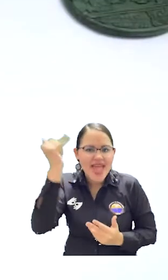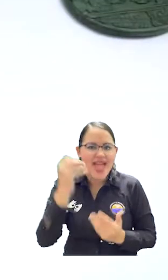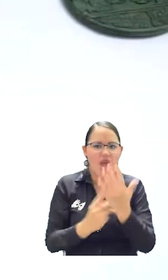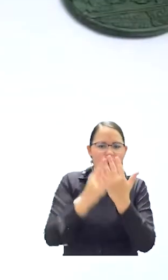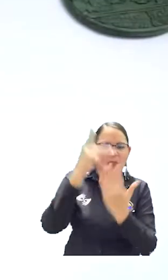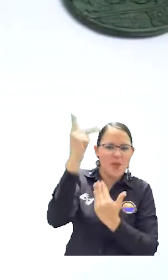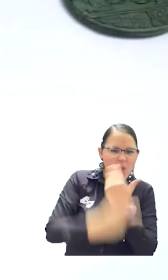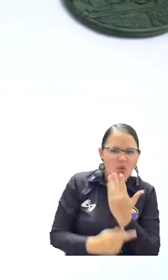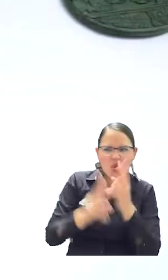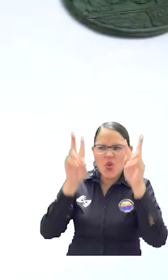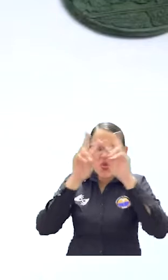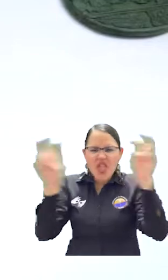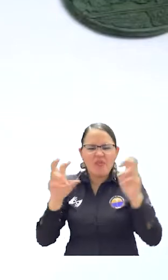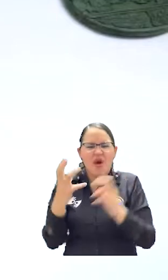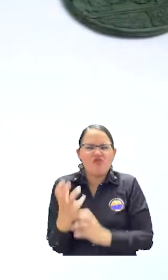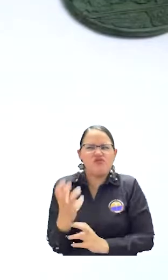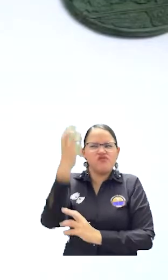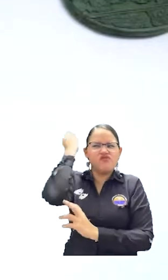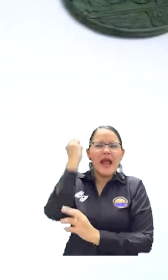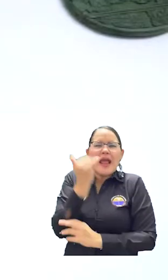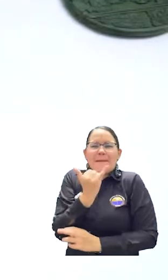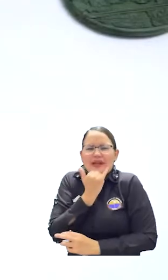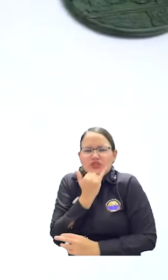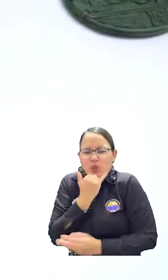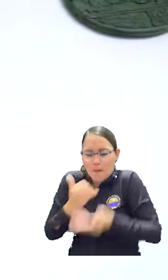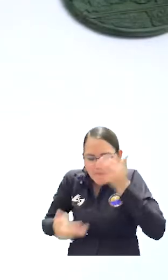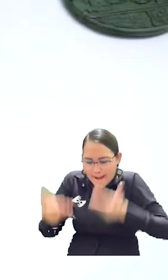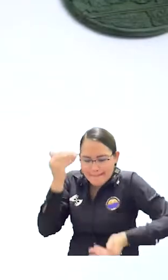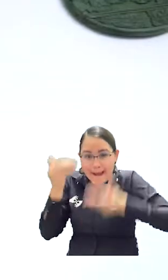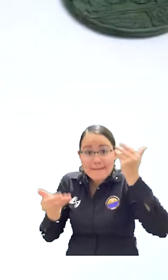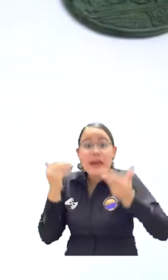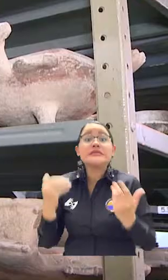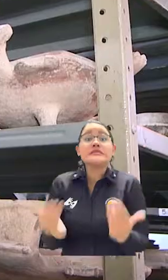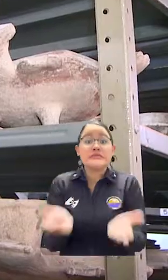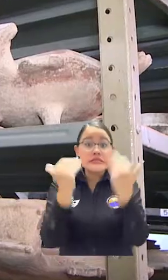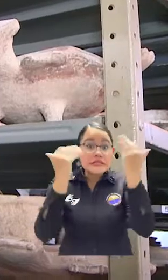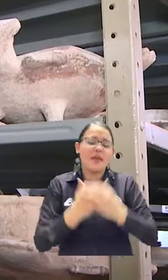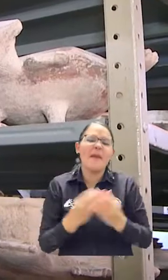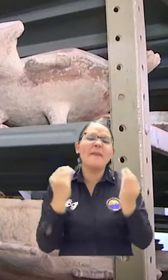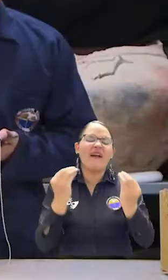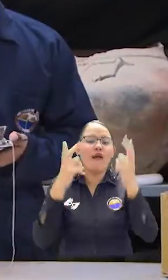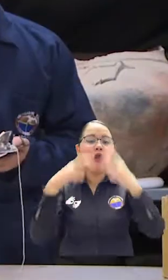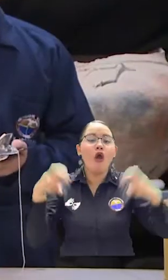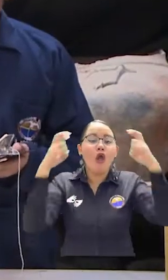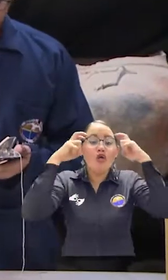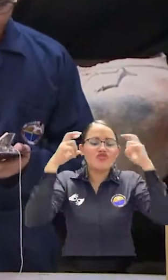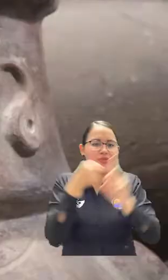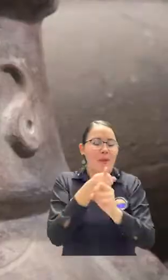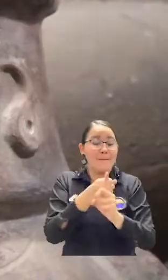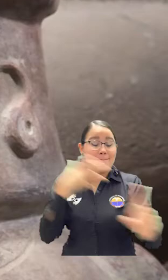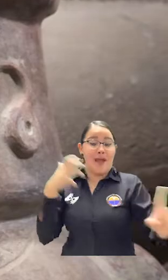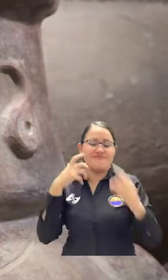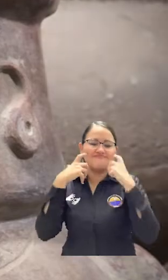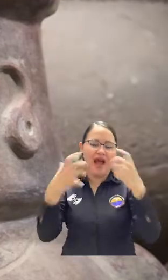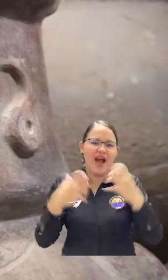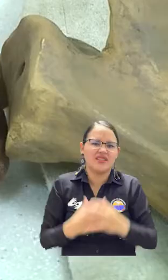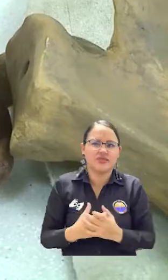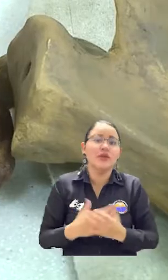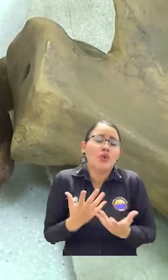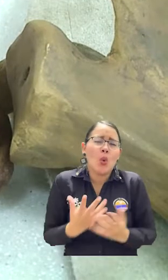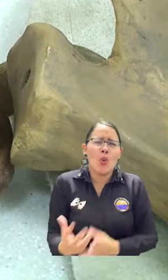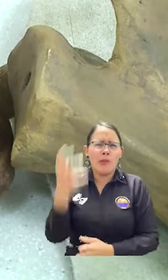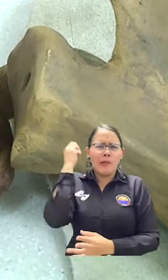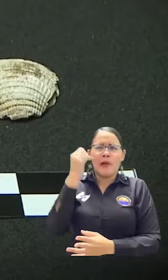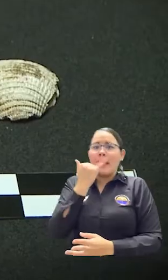forma y así poder desarrollar proyectos en el campo arqueológico que tengan un impacto positivo